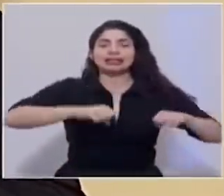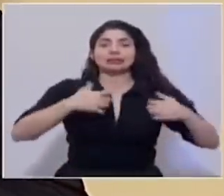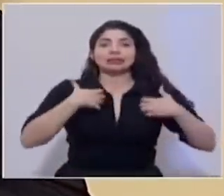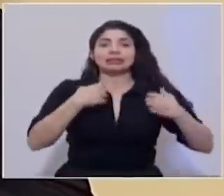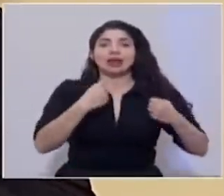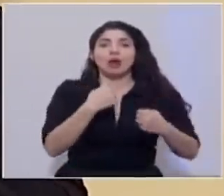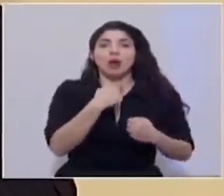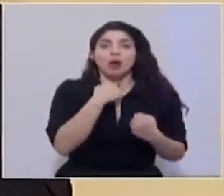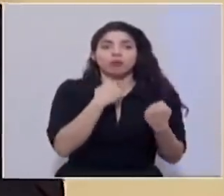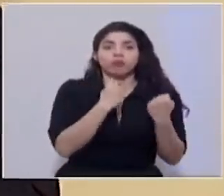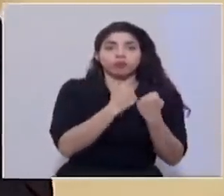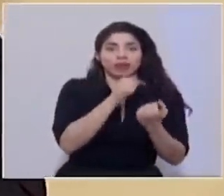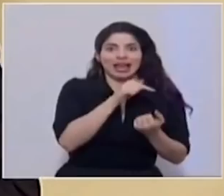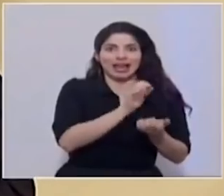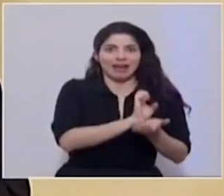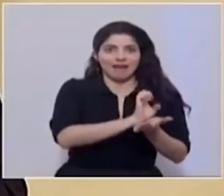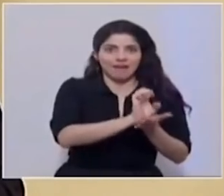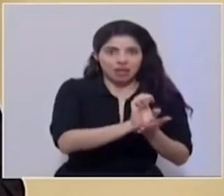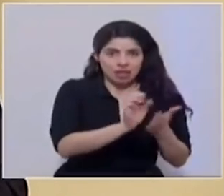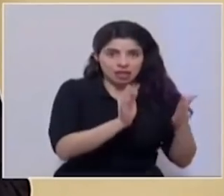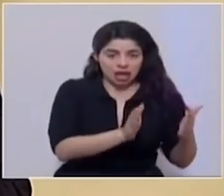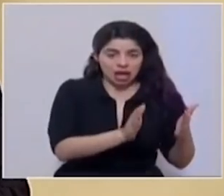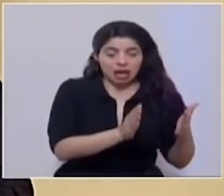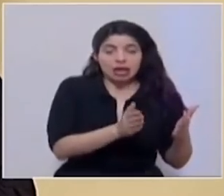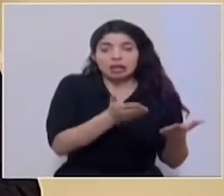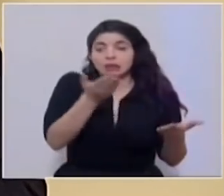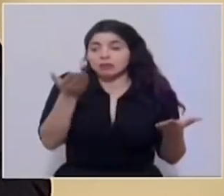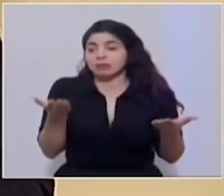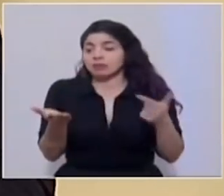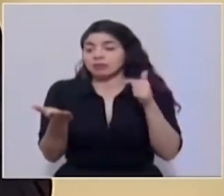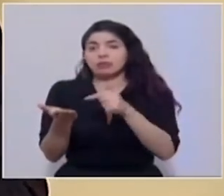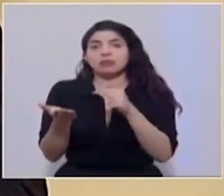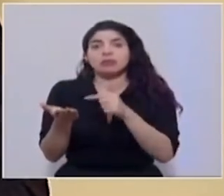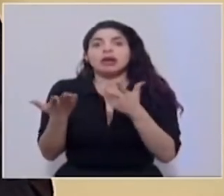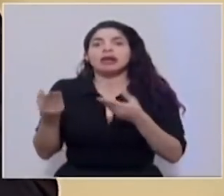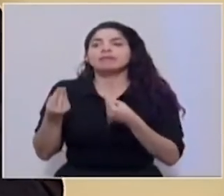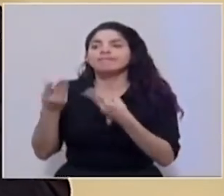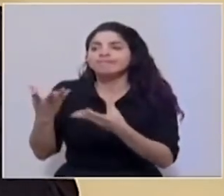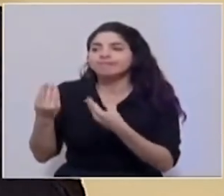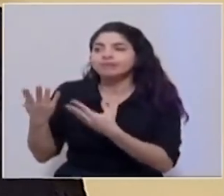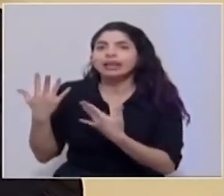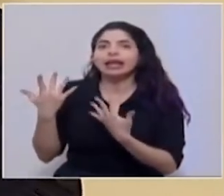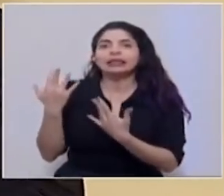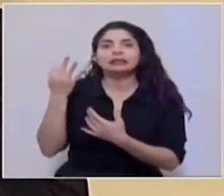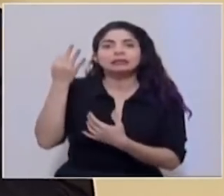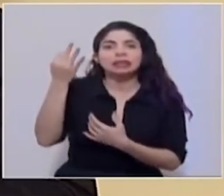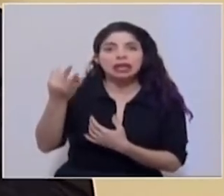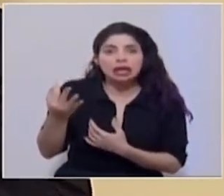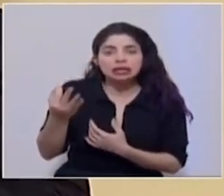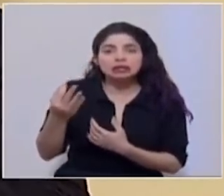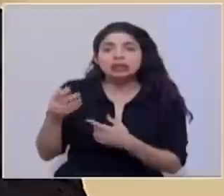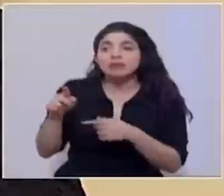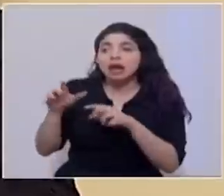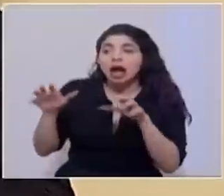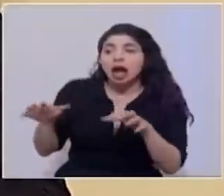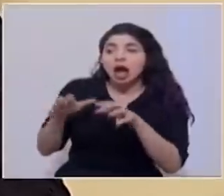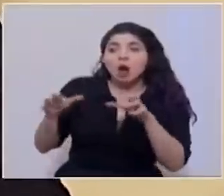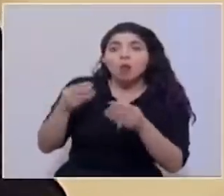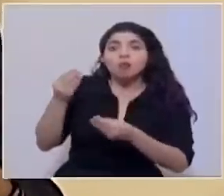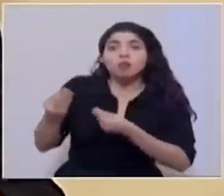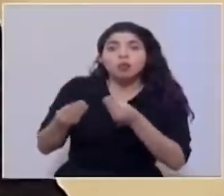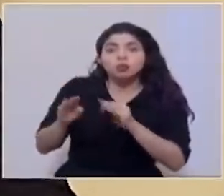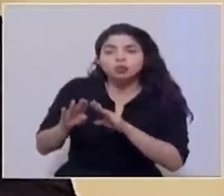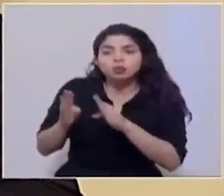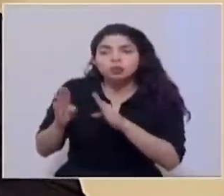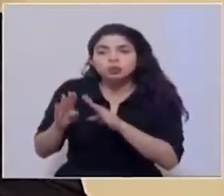y al mismo tiempo llevando esperanza y procurando una apertura de la actividad productiva que